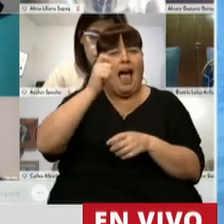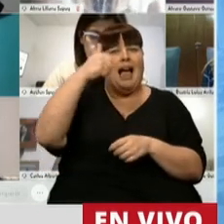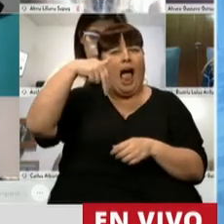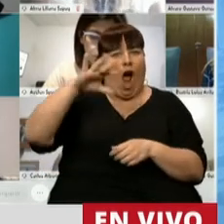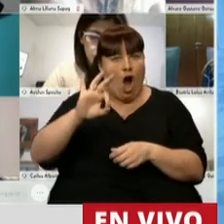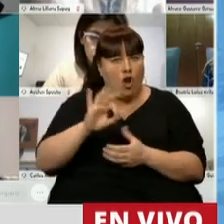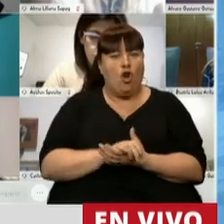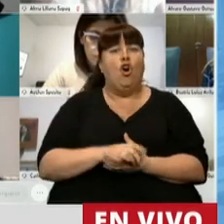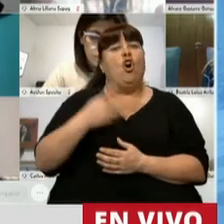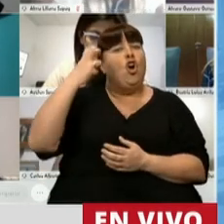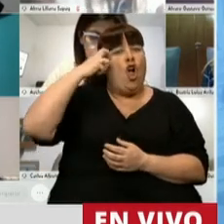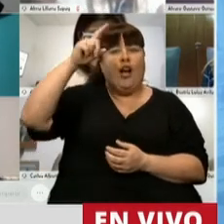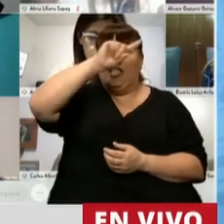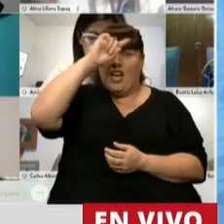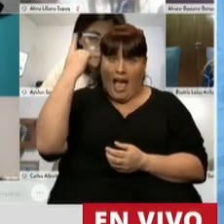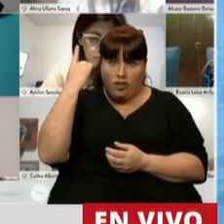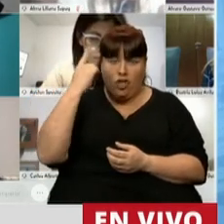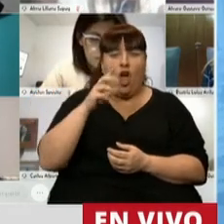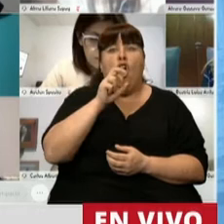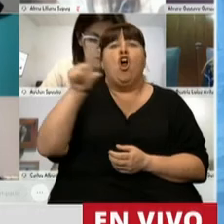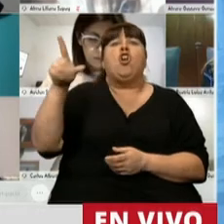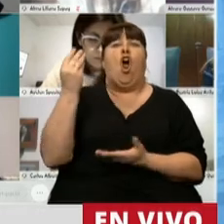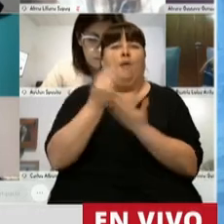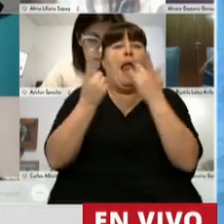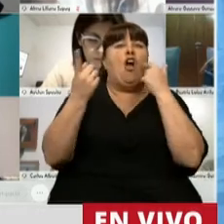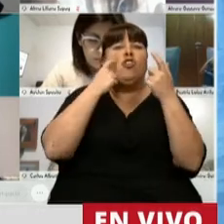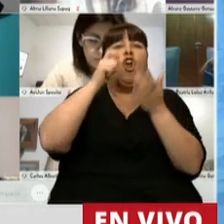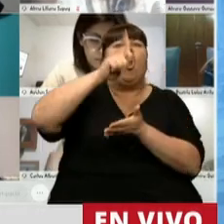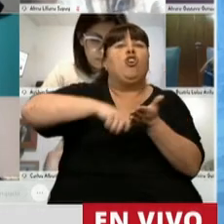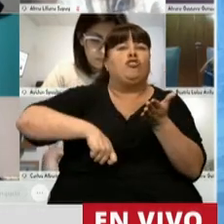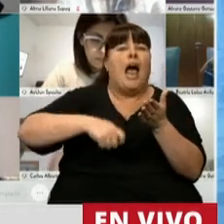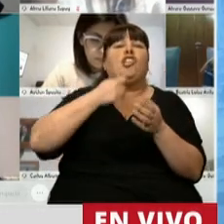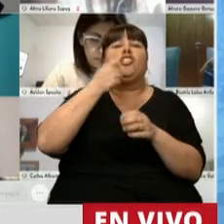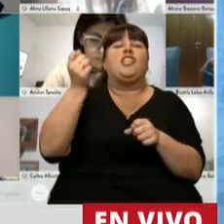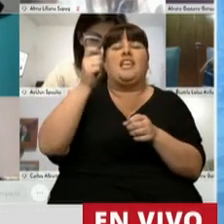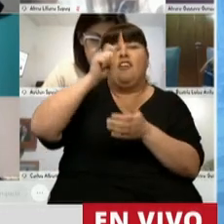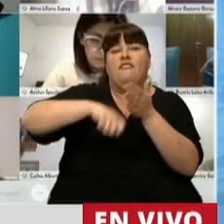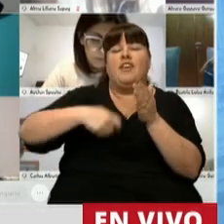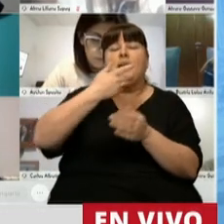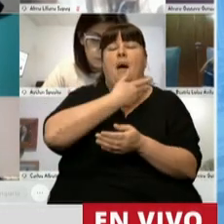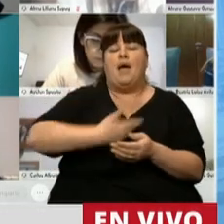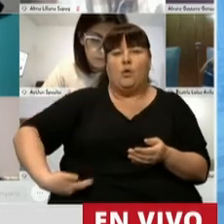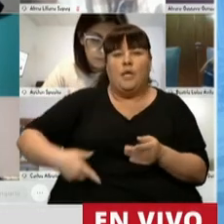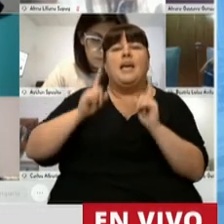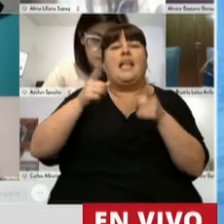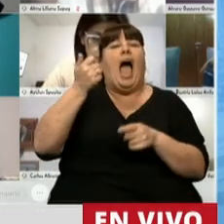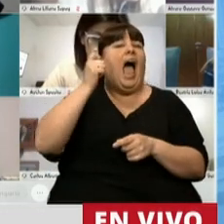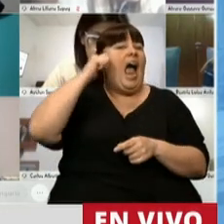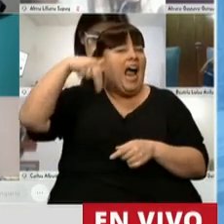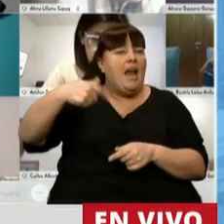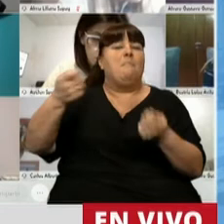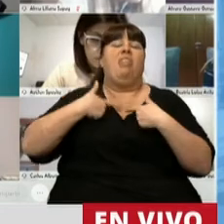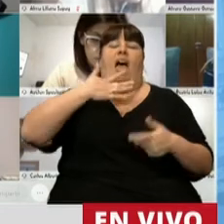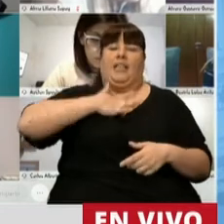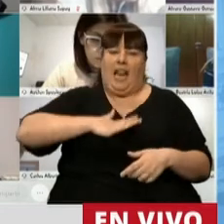Cano del Congreso de la Nación en su rol de contralor de los contratos que suscriba el Poder Ejecutivo, además de la AGN, nos